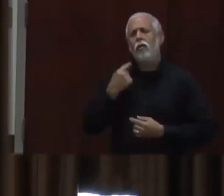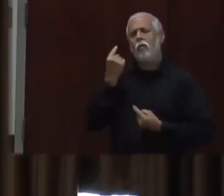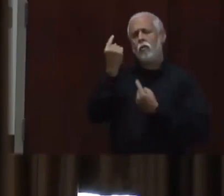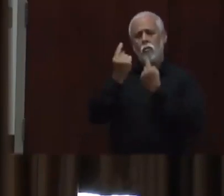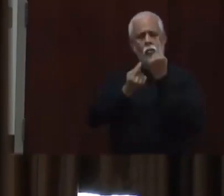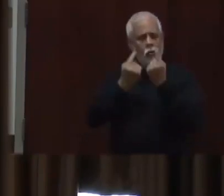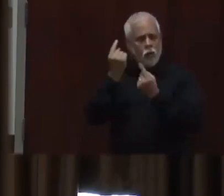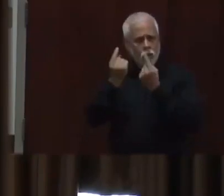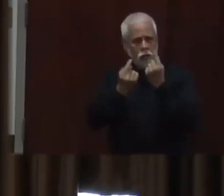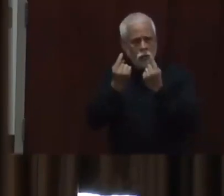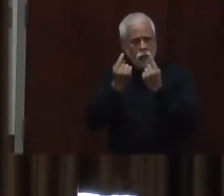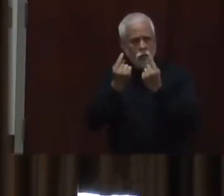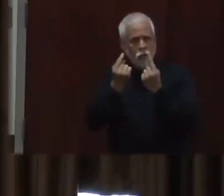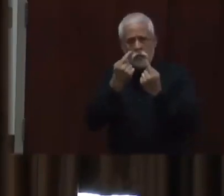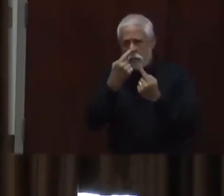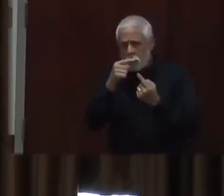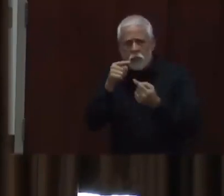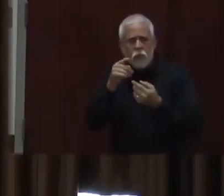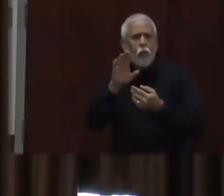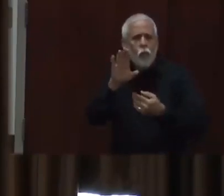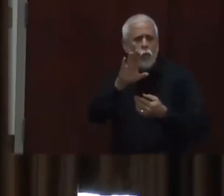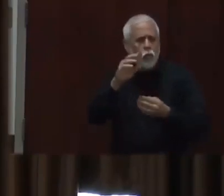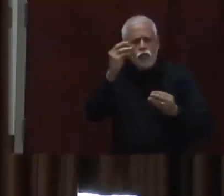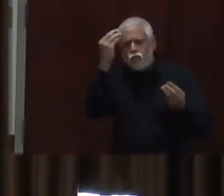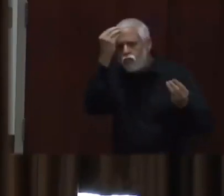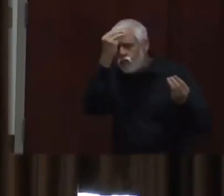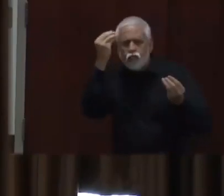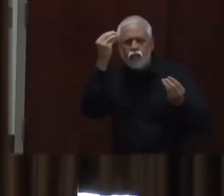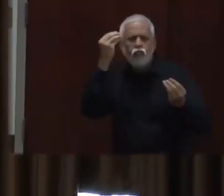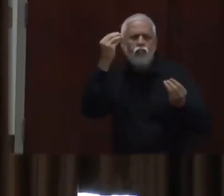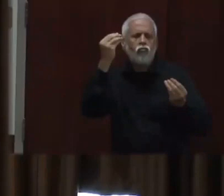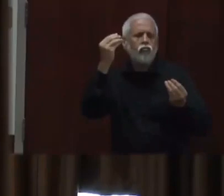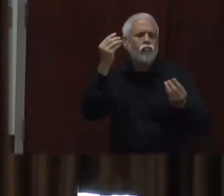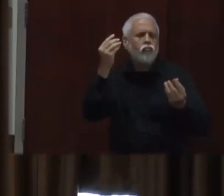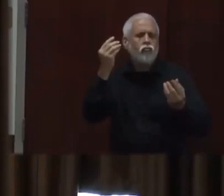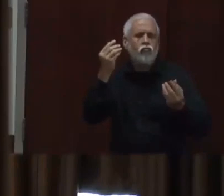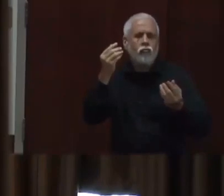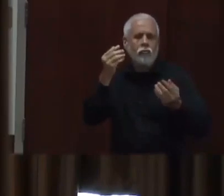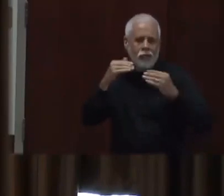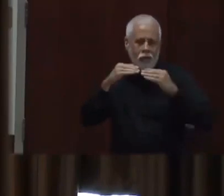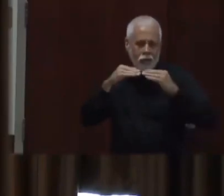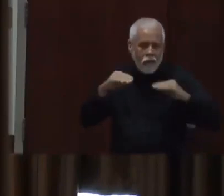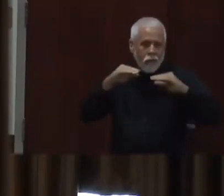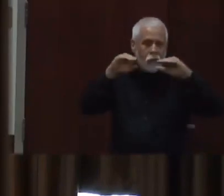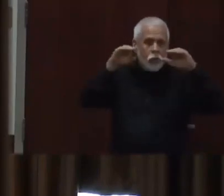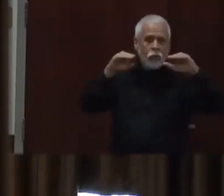reconsiderar algunas políticas que pusimos desde